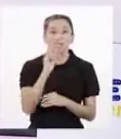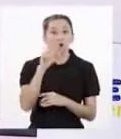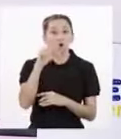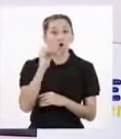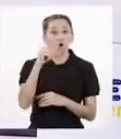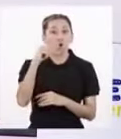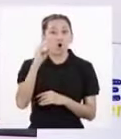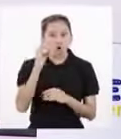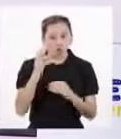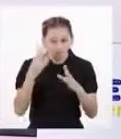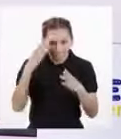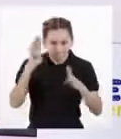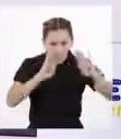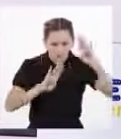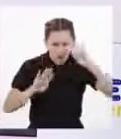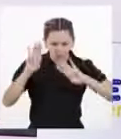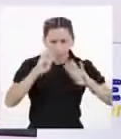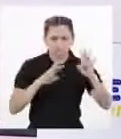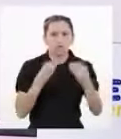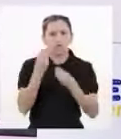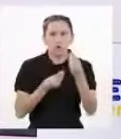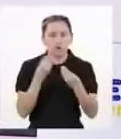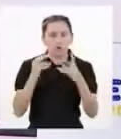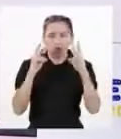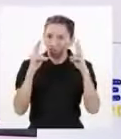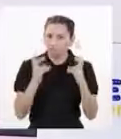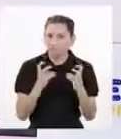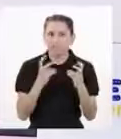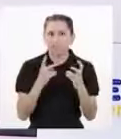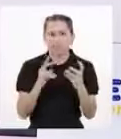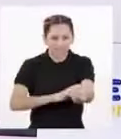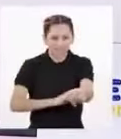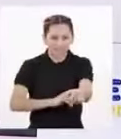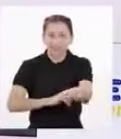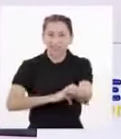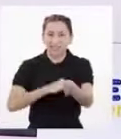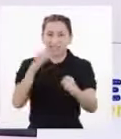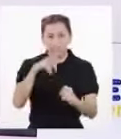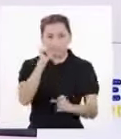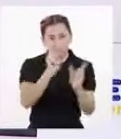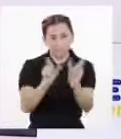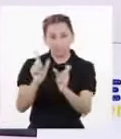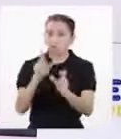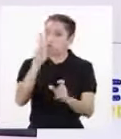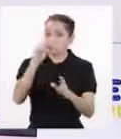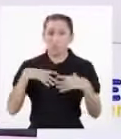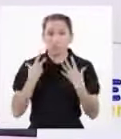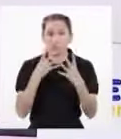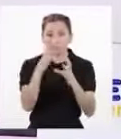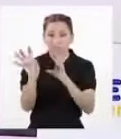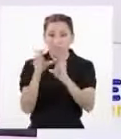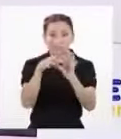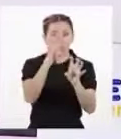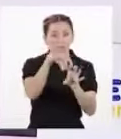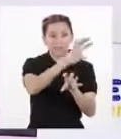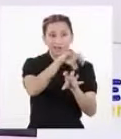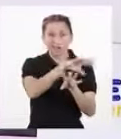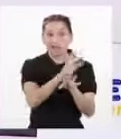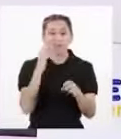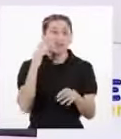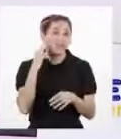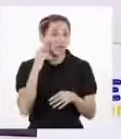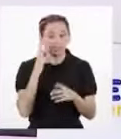sostener Que es incorrecto hablar de razas en la especie humana Y por tanto, no se puede clasificar a las personas en razas